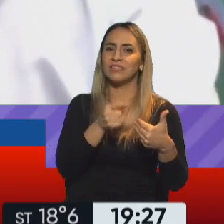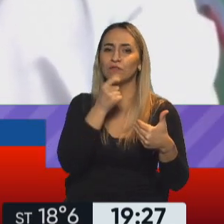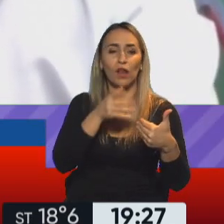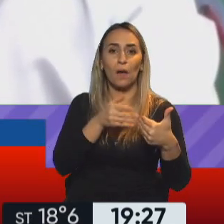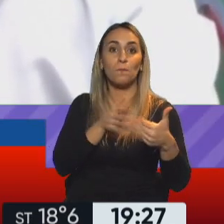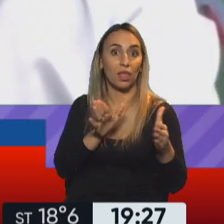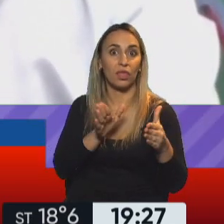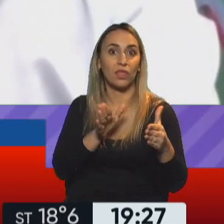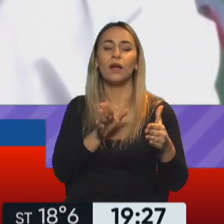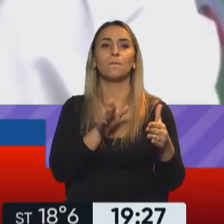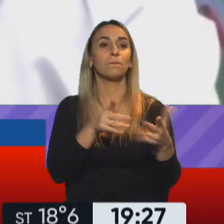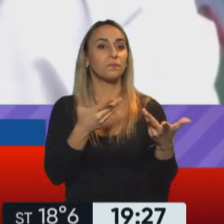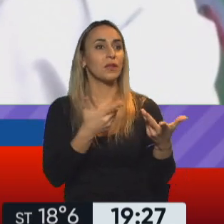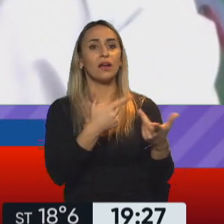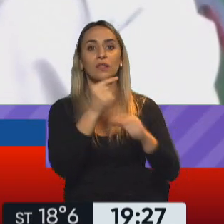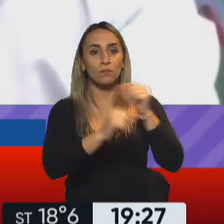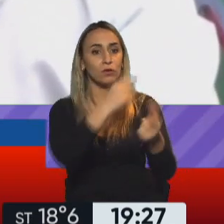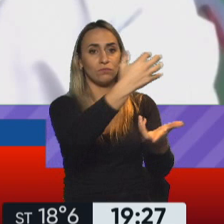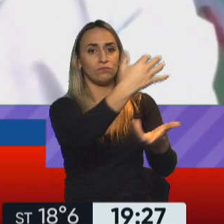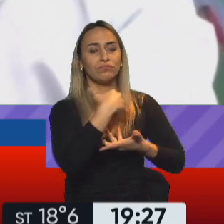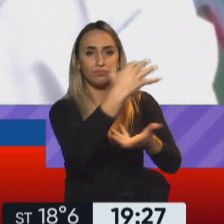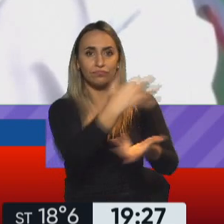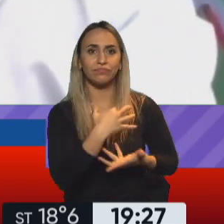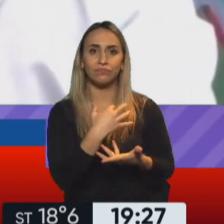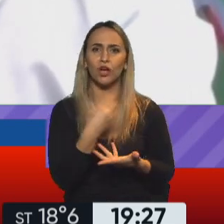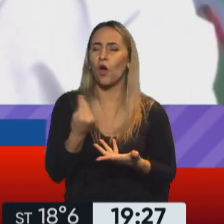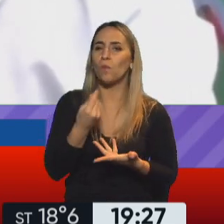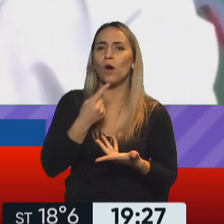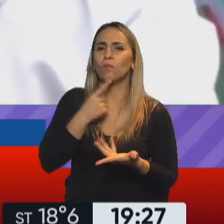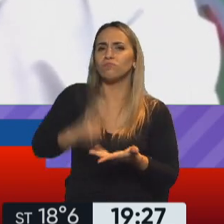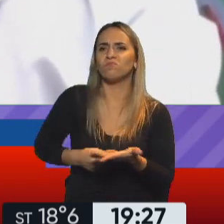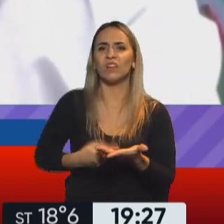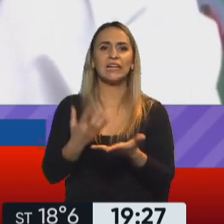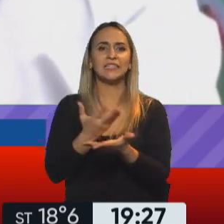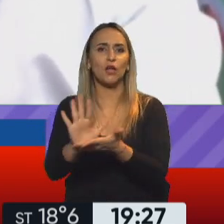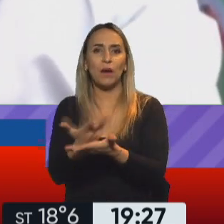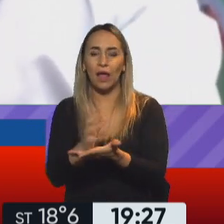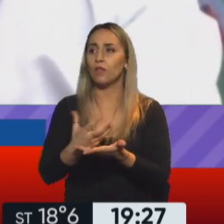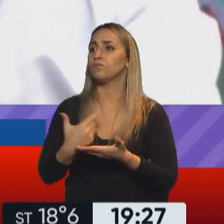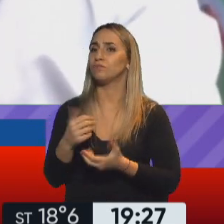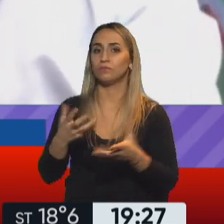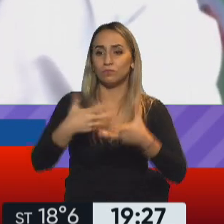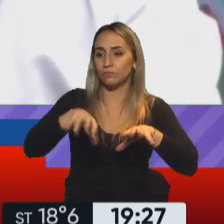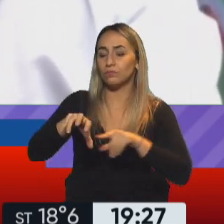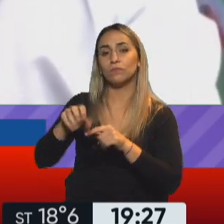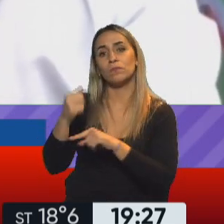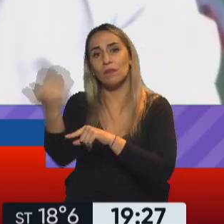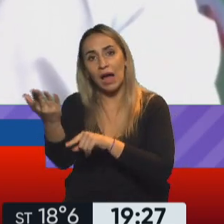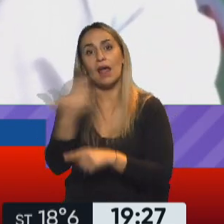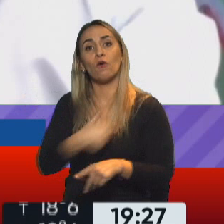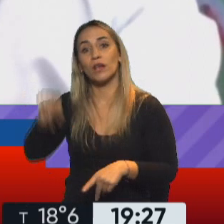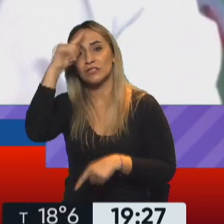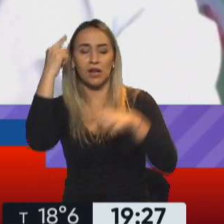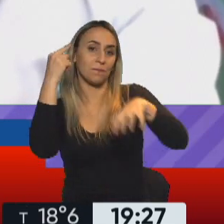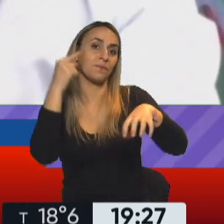¿Cuál va a ser el criterio para determinar cuánta se queda en la provincia de Buenos Aires y cuánta entregaría el gobierno nacional? ¿Dependerá de las necesidades del momento y, en todo